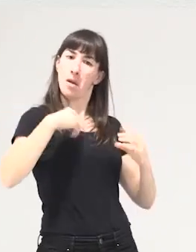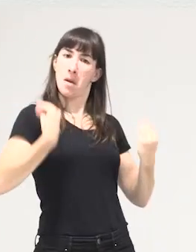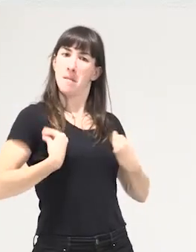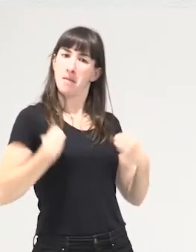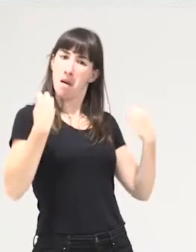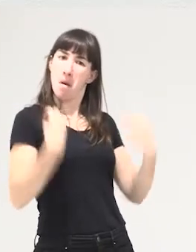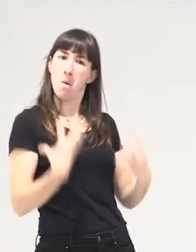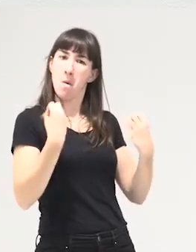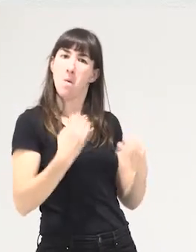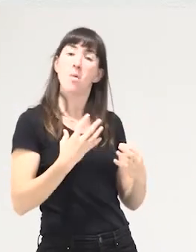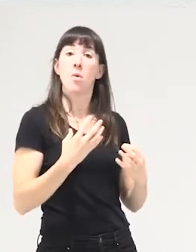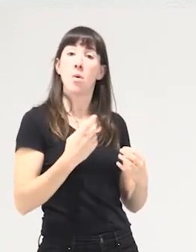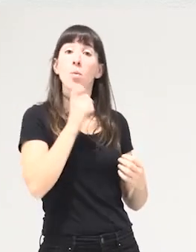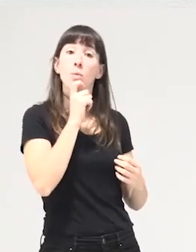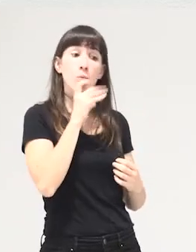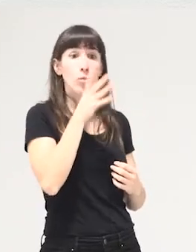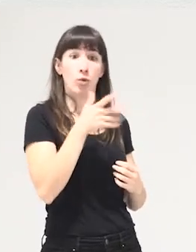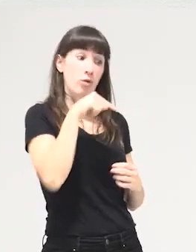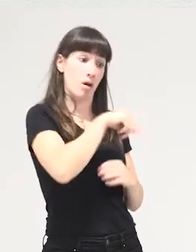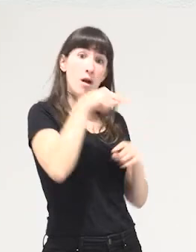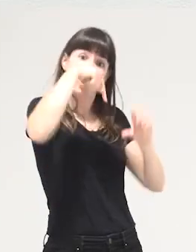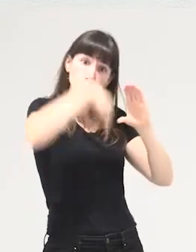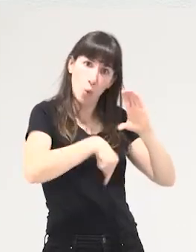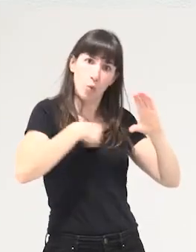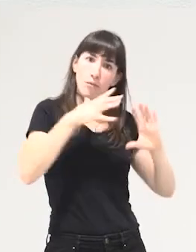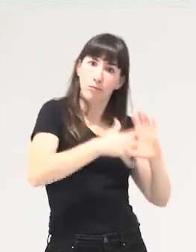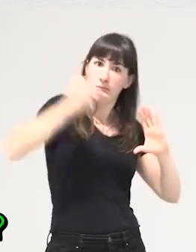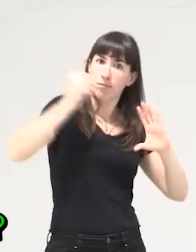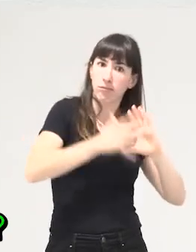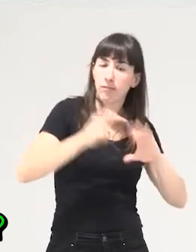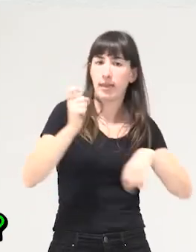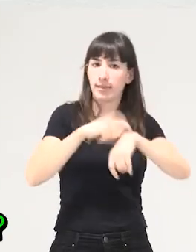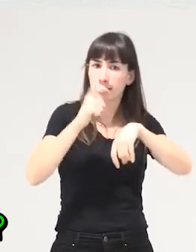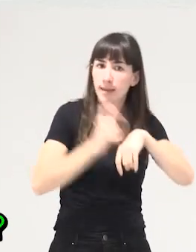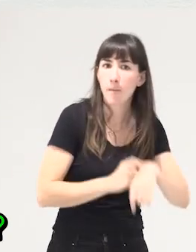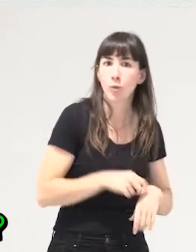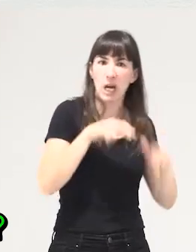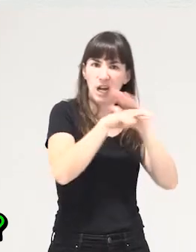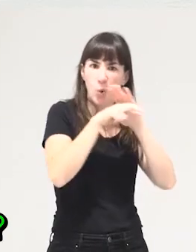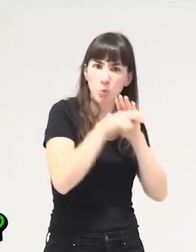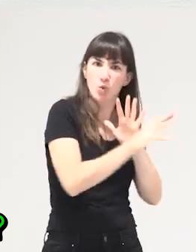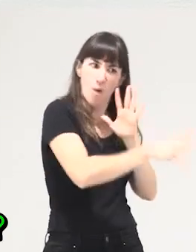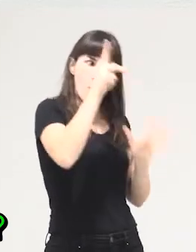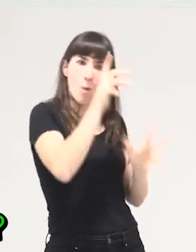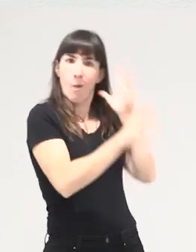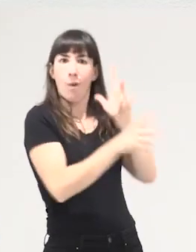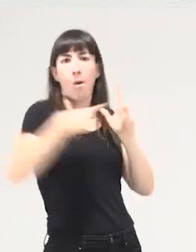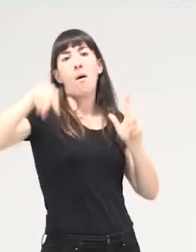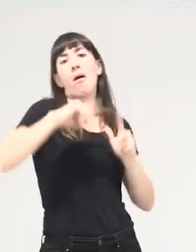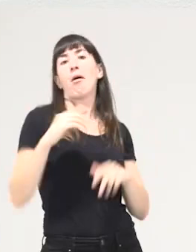un montón de problemas a otros lugares del mundo de expoliar tiempos de expoliar recursos de expoliar muchísimas cosas